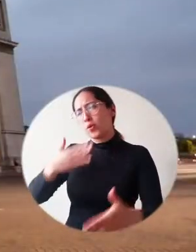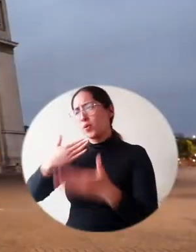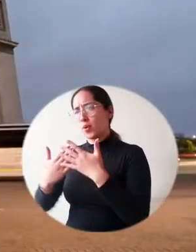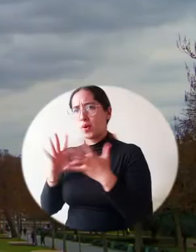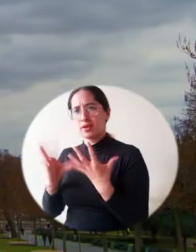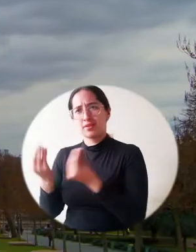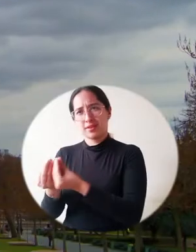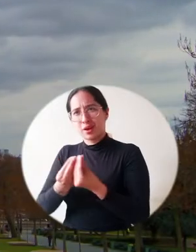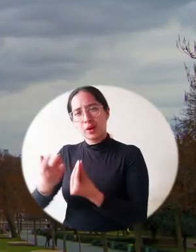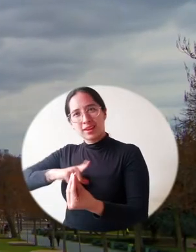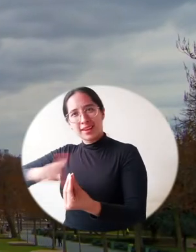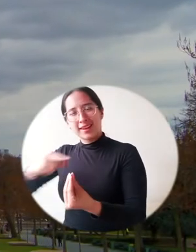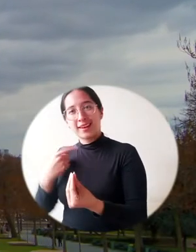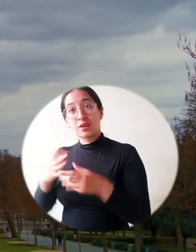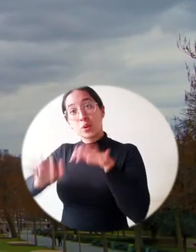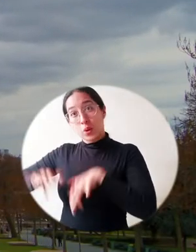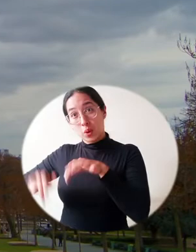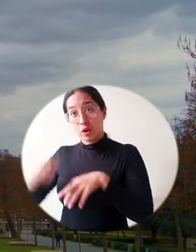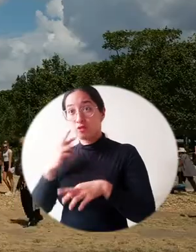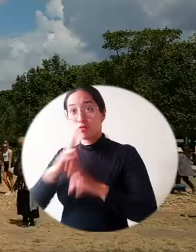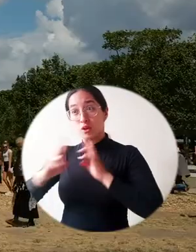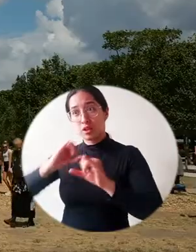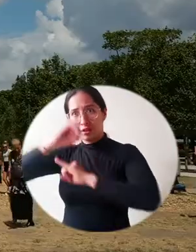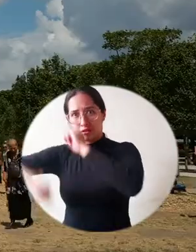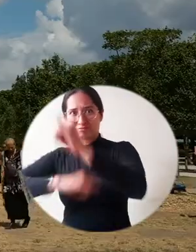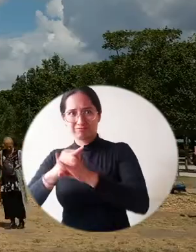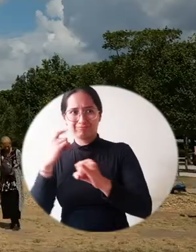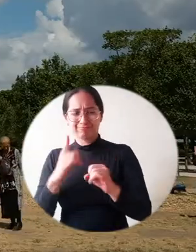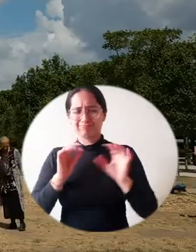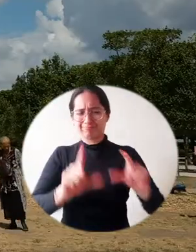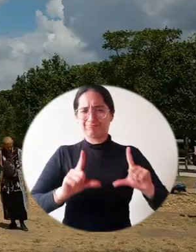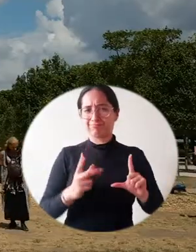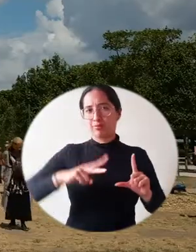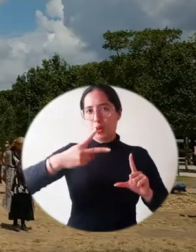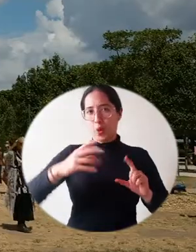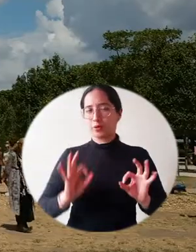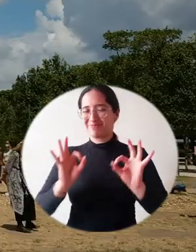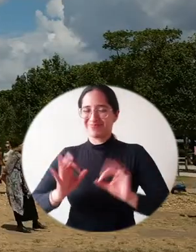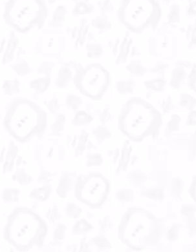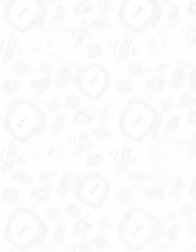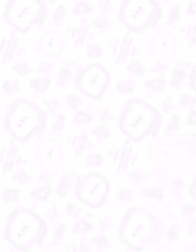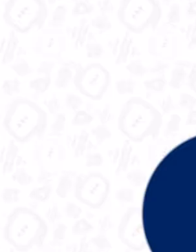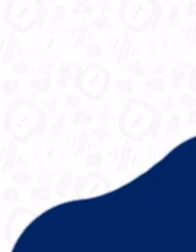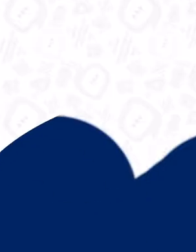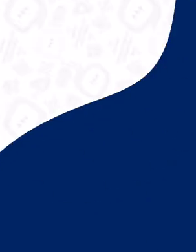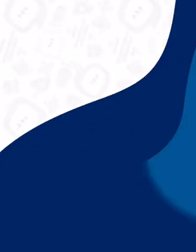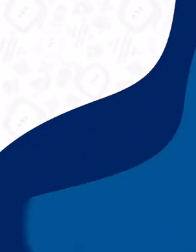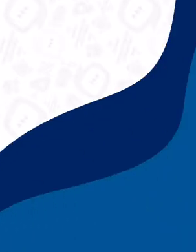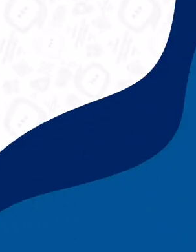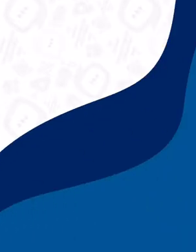gracias a la convocatoria de doble titulación liderada por la Oficina de Relaciones Internacionales.